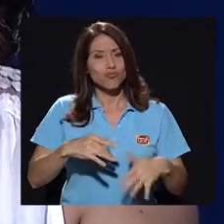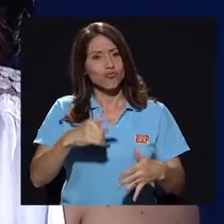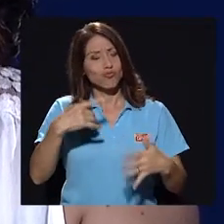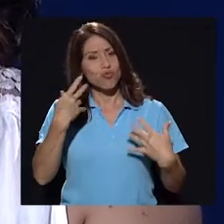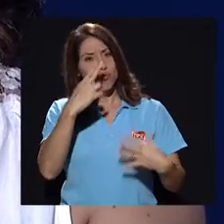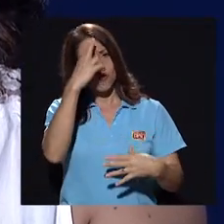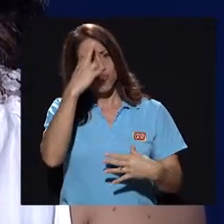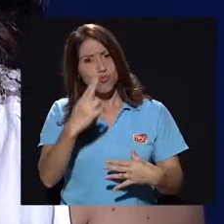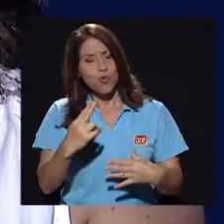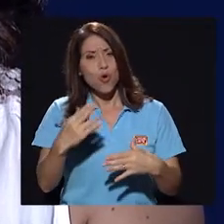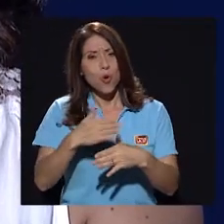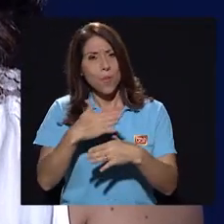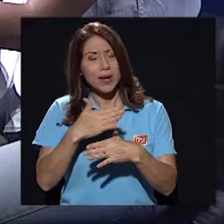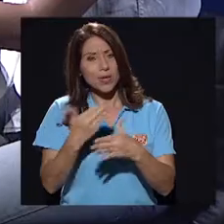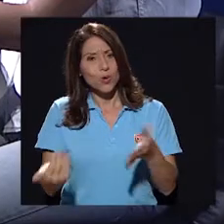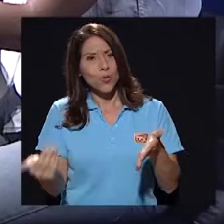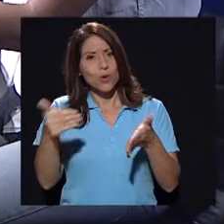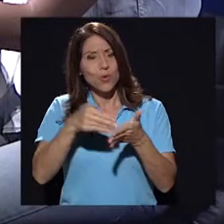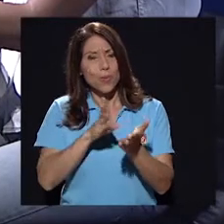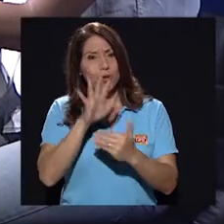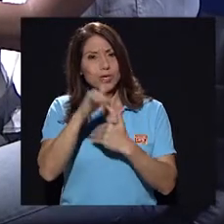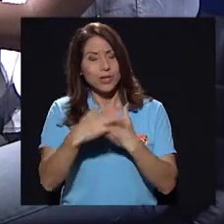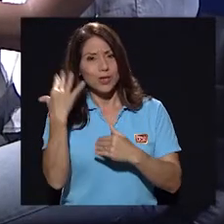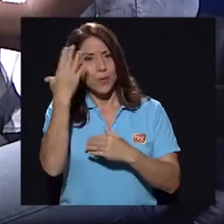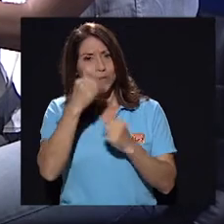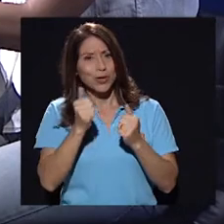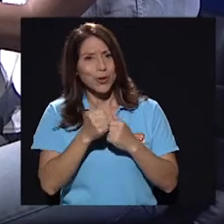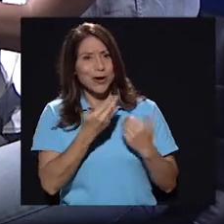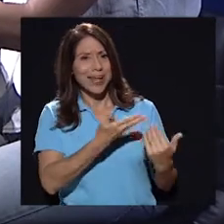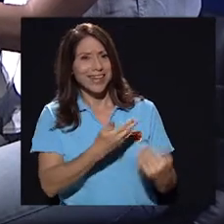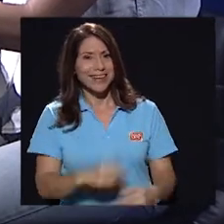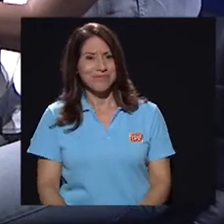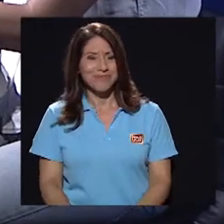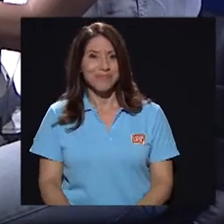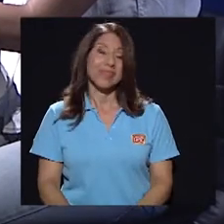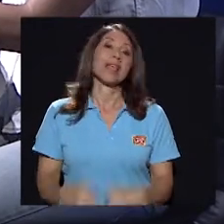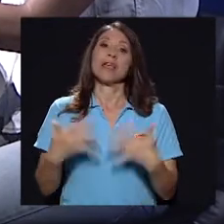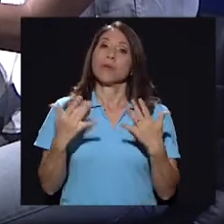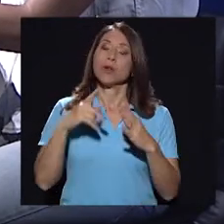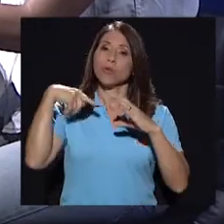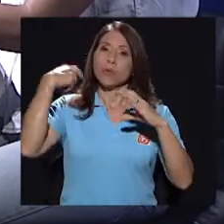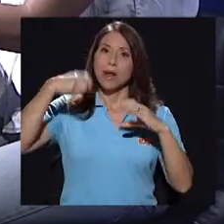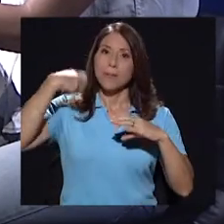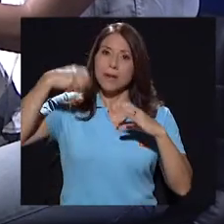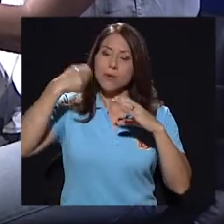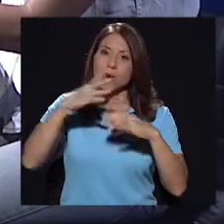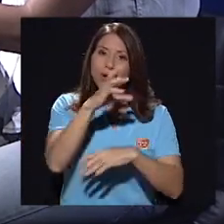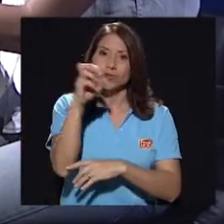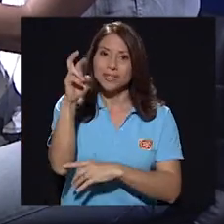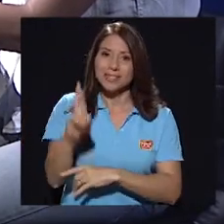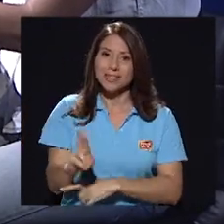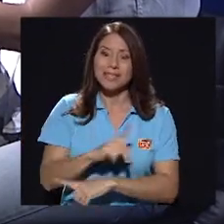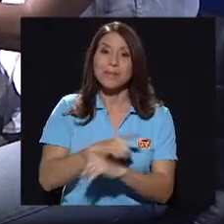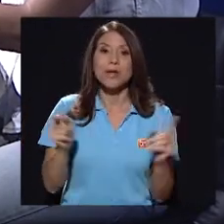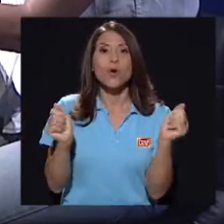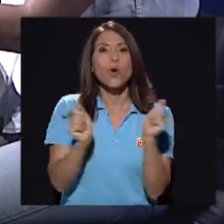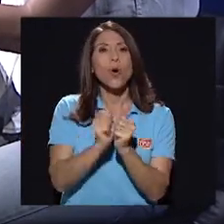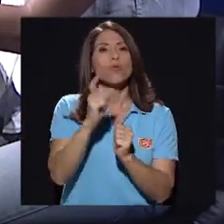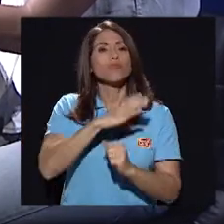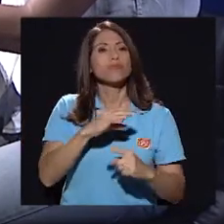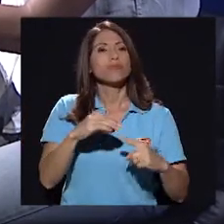privilegiada de poder haber compartido de nuevo un proyecto tan bonito con Adriana. Y bueno, una película costarricense, pero con la